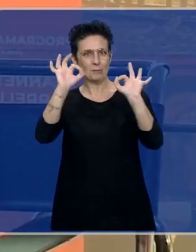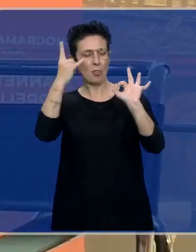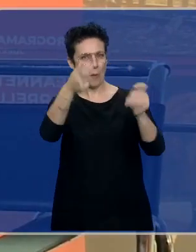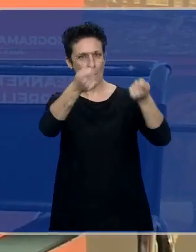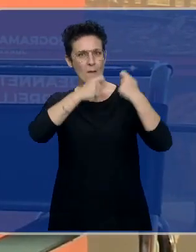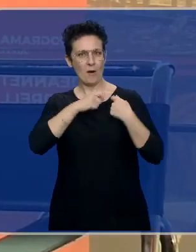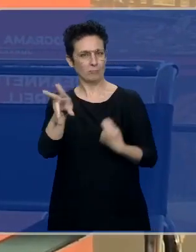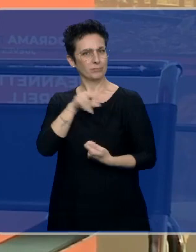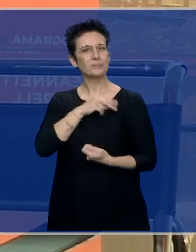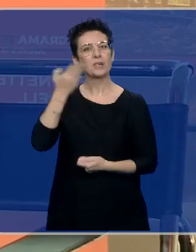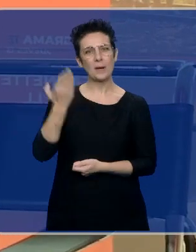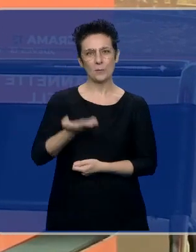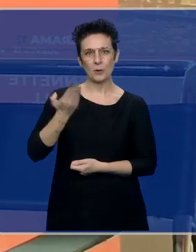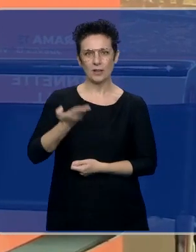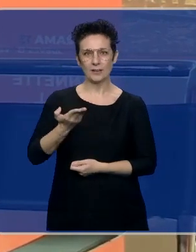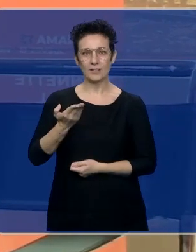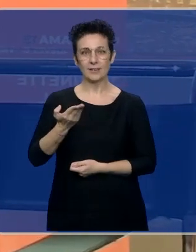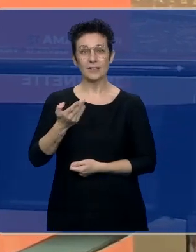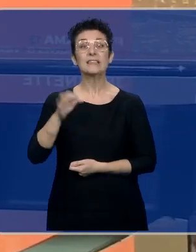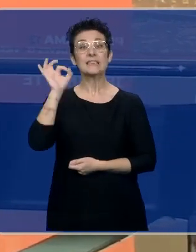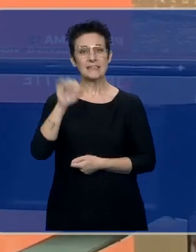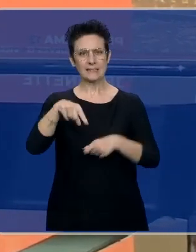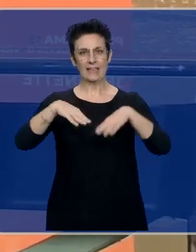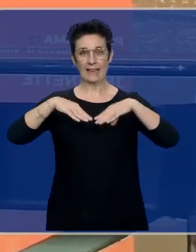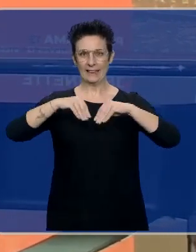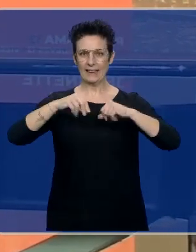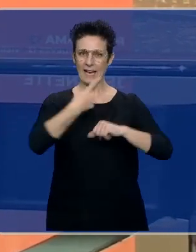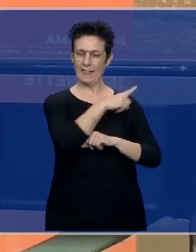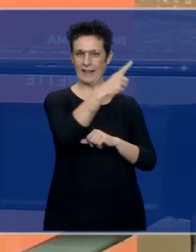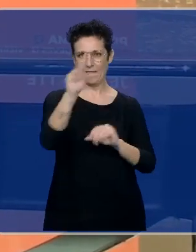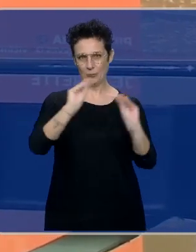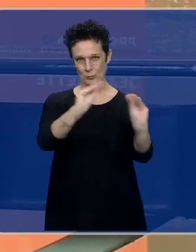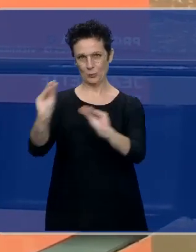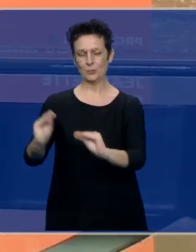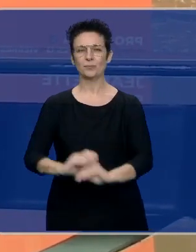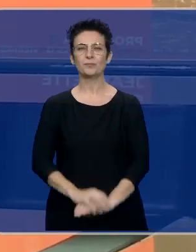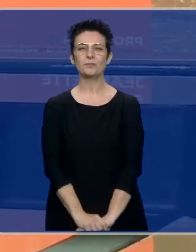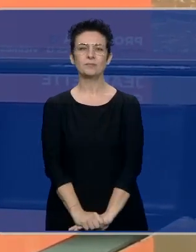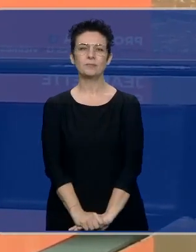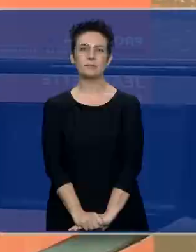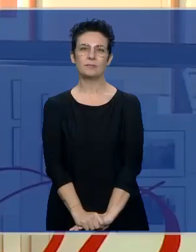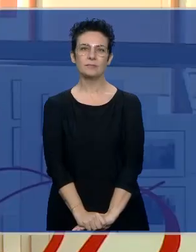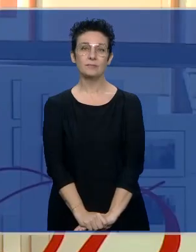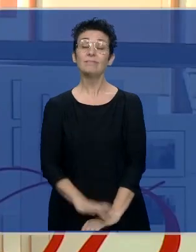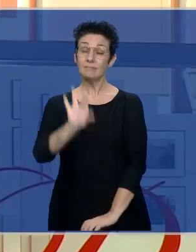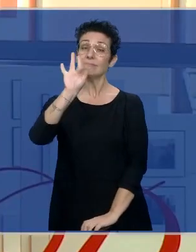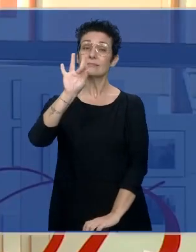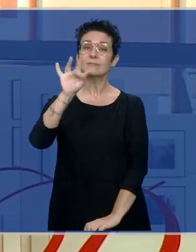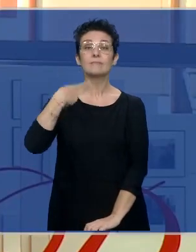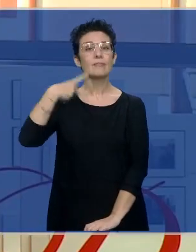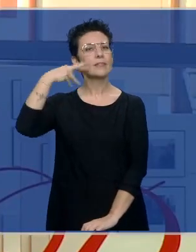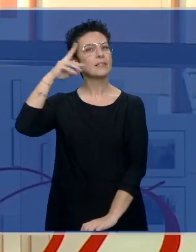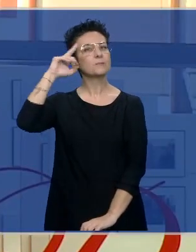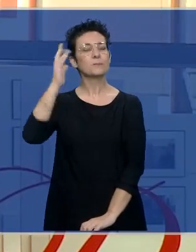distintivo tan importante y, claro, en la tierra de todos estos galardonados. Sí, la experiencia que yo tengo